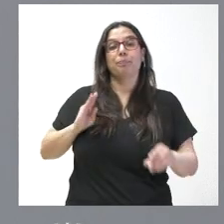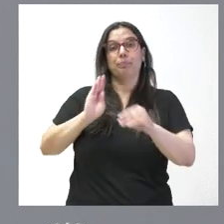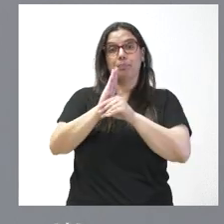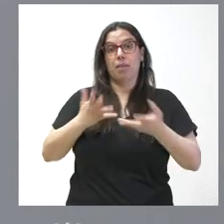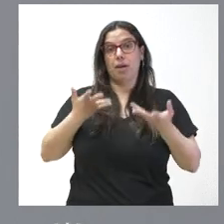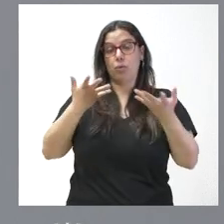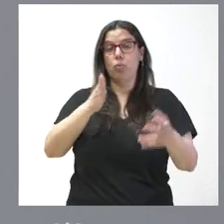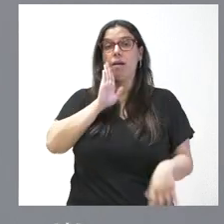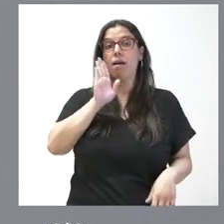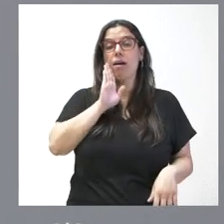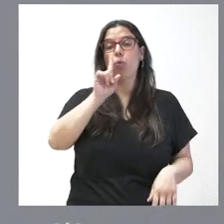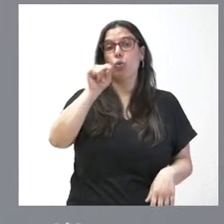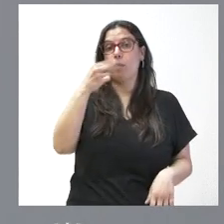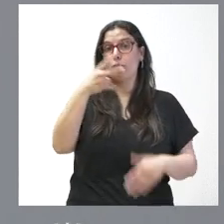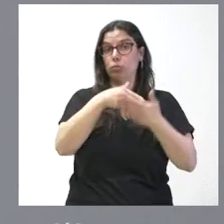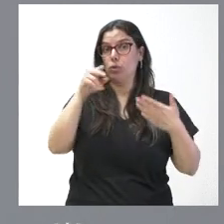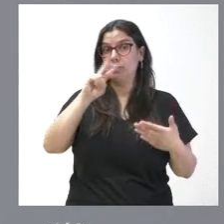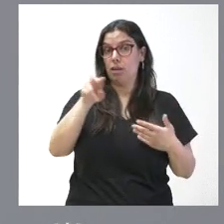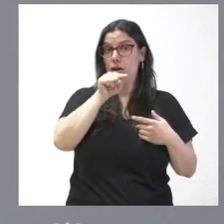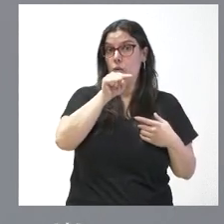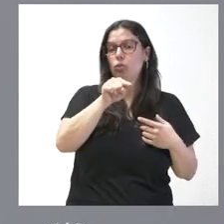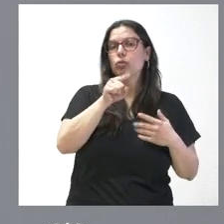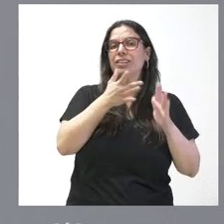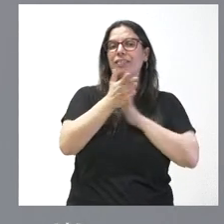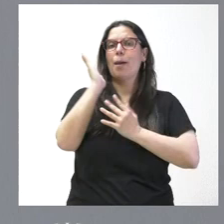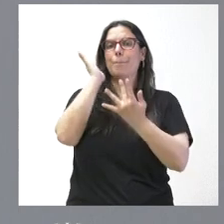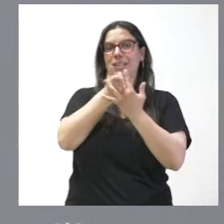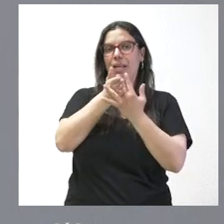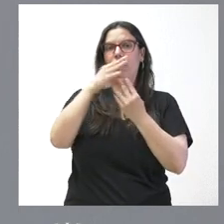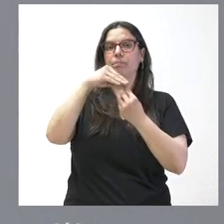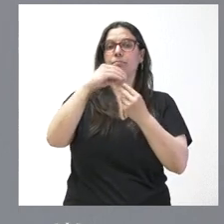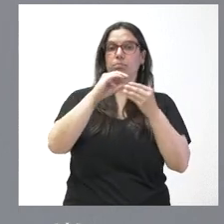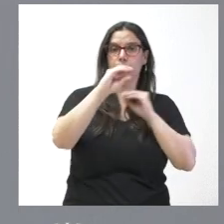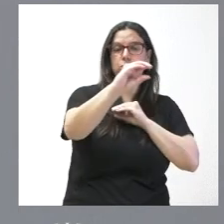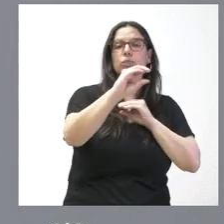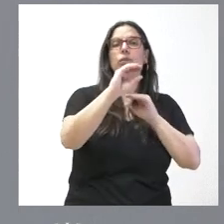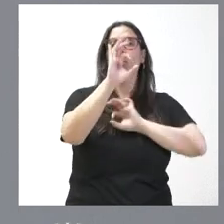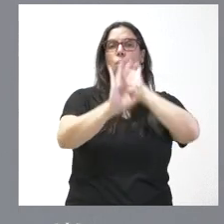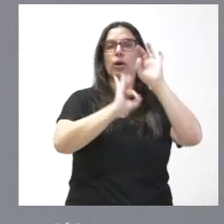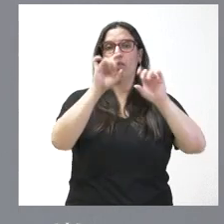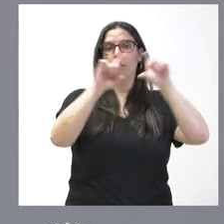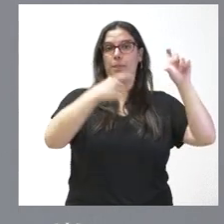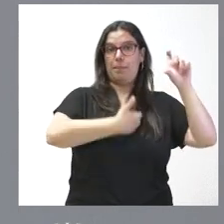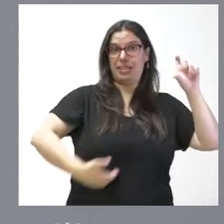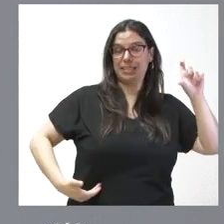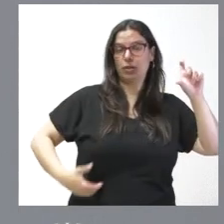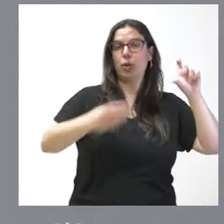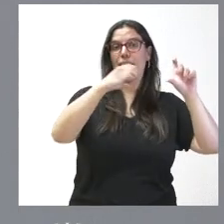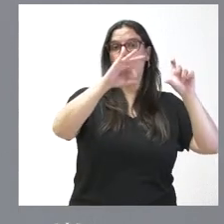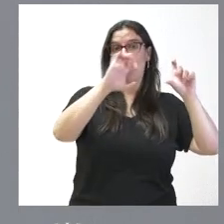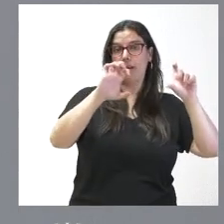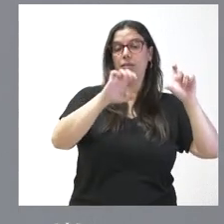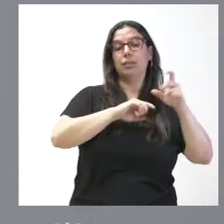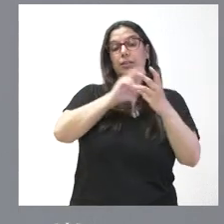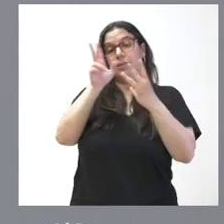que les menciono de 1,2 millones de euros va a corresponder, la mitad, a la organización empresarial de Castilla y León, la otra